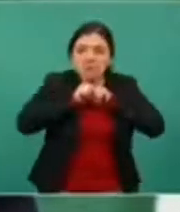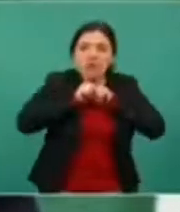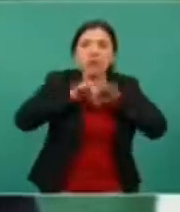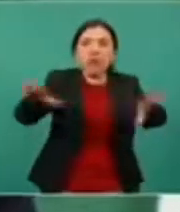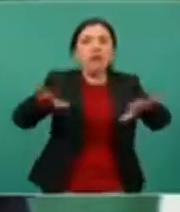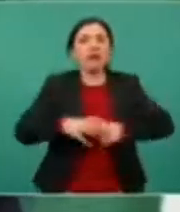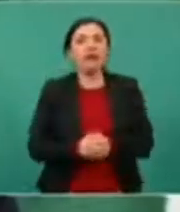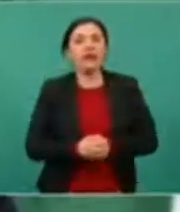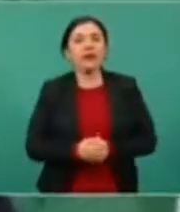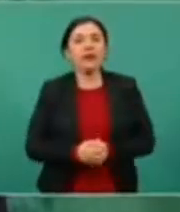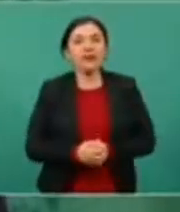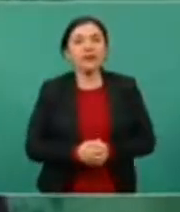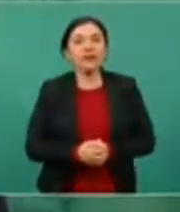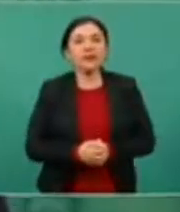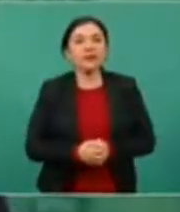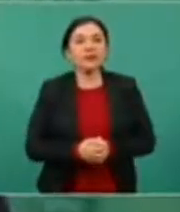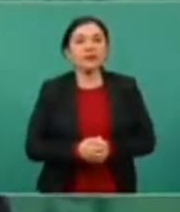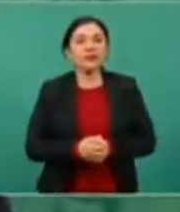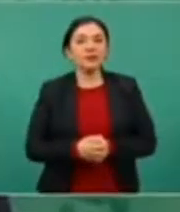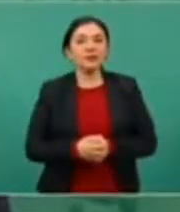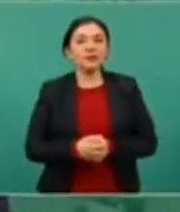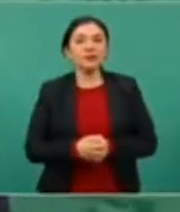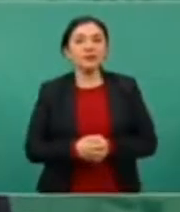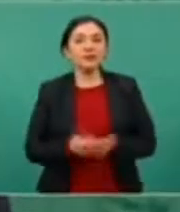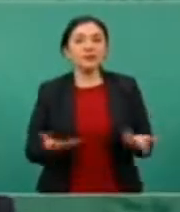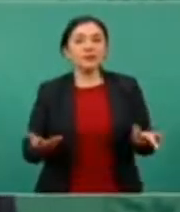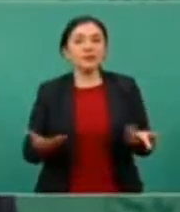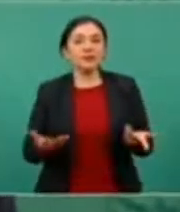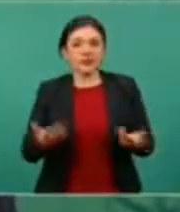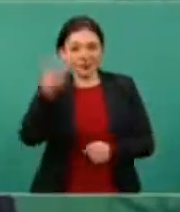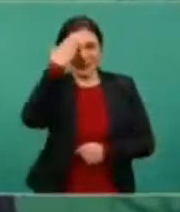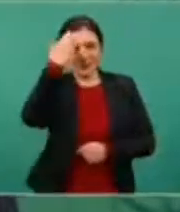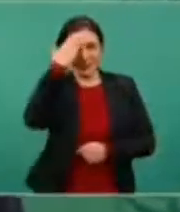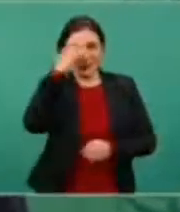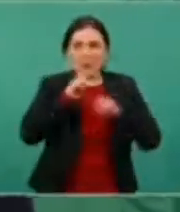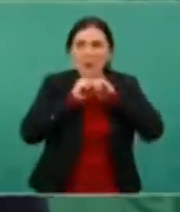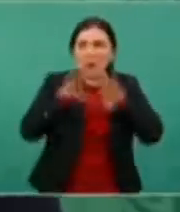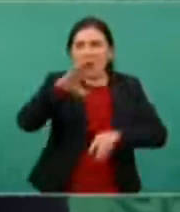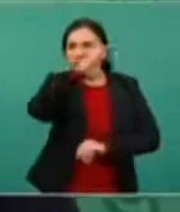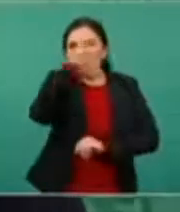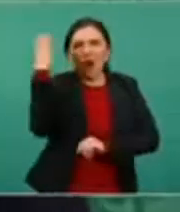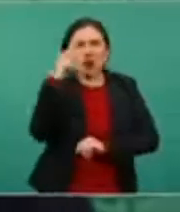opositor, empezaban a salir las fotos.